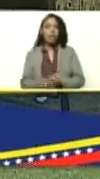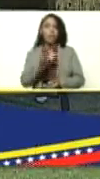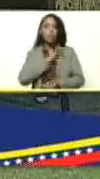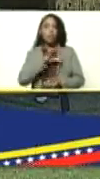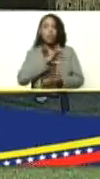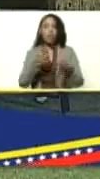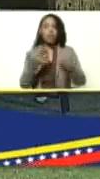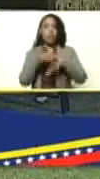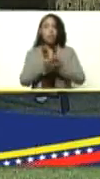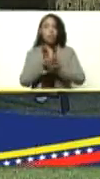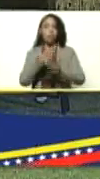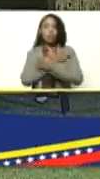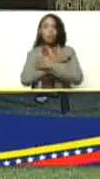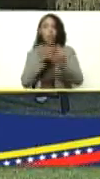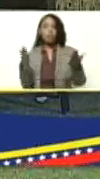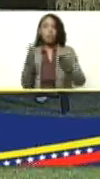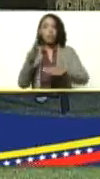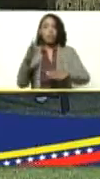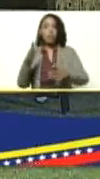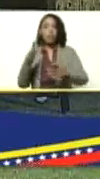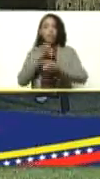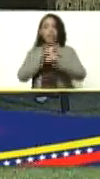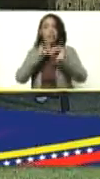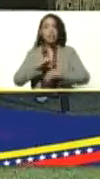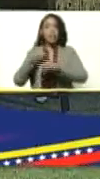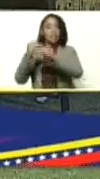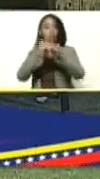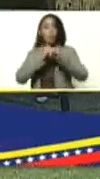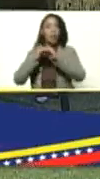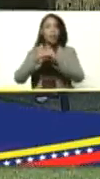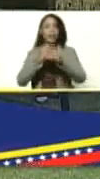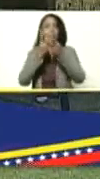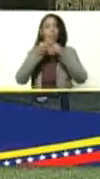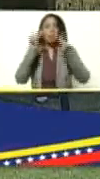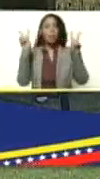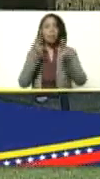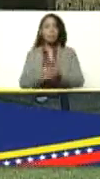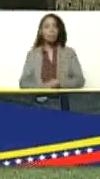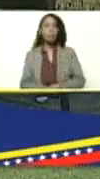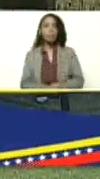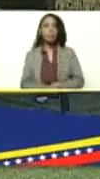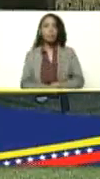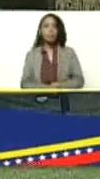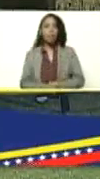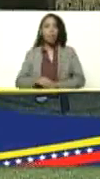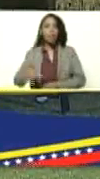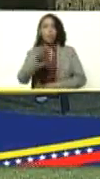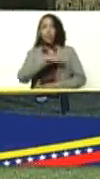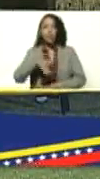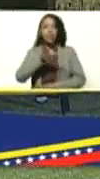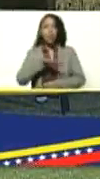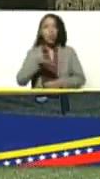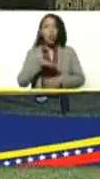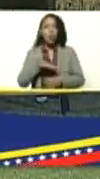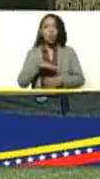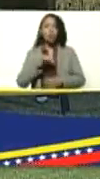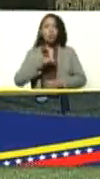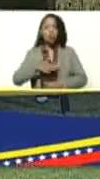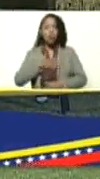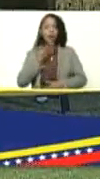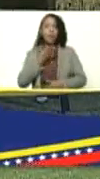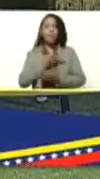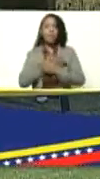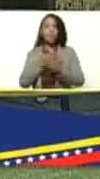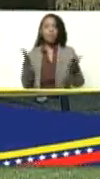integración de la solidaridad de la felicidad de la igualdad de la paz donde todos cabemos todos cabemos